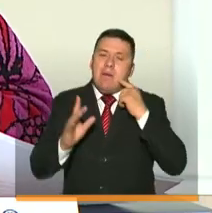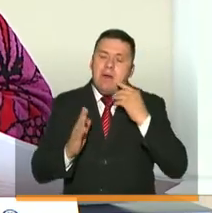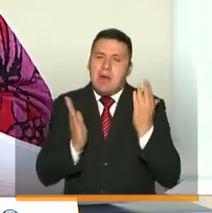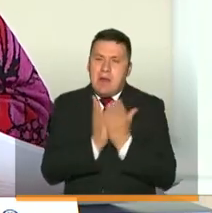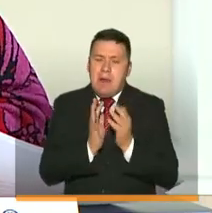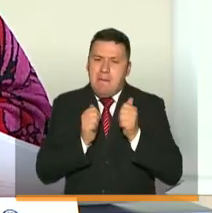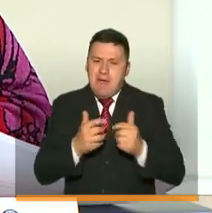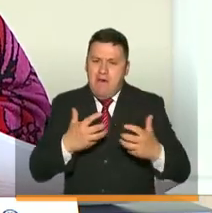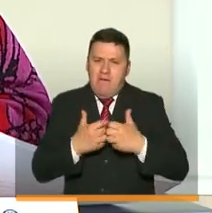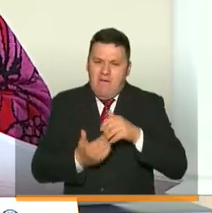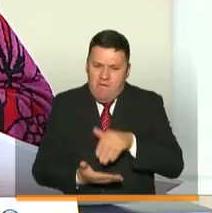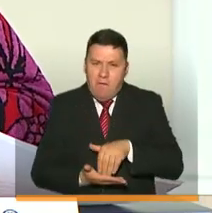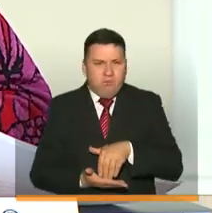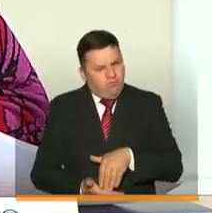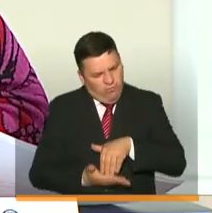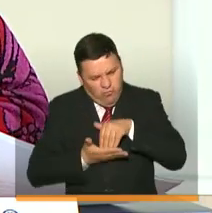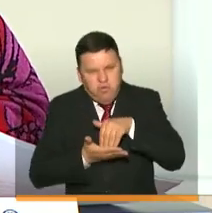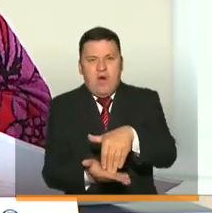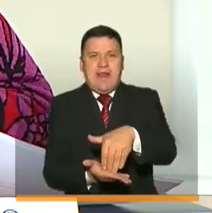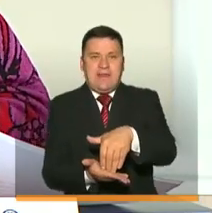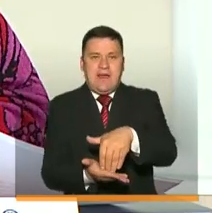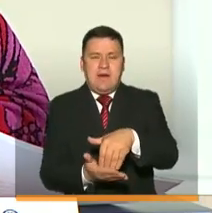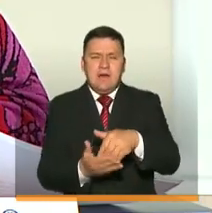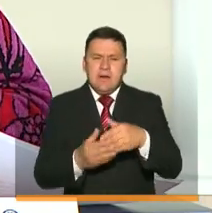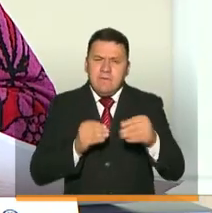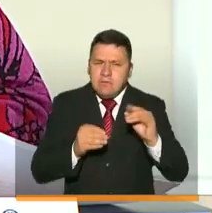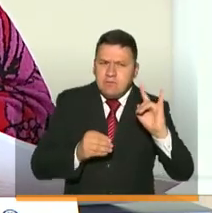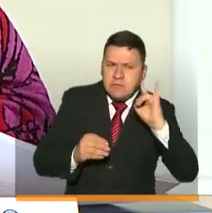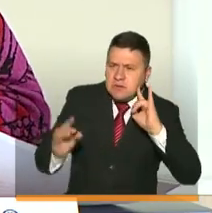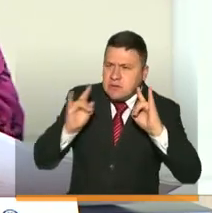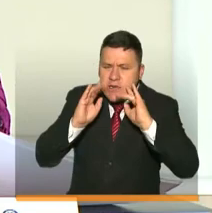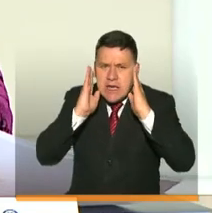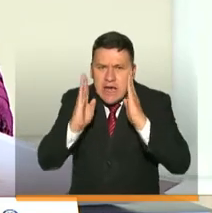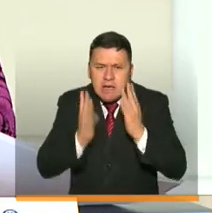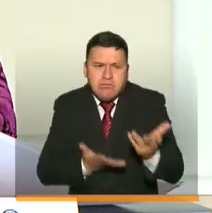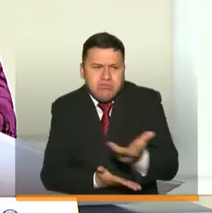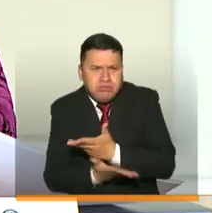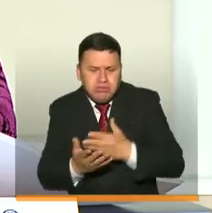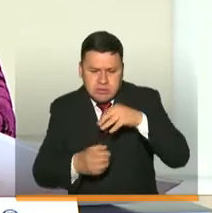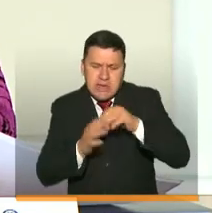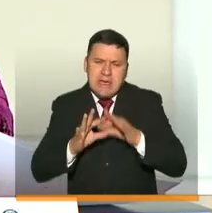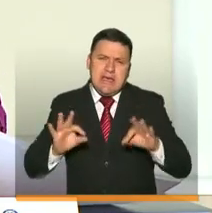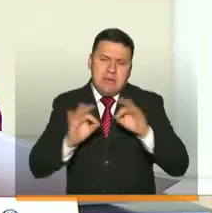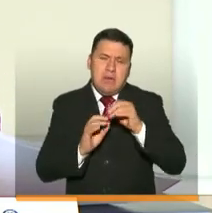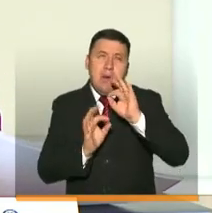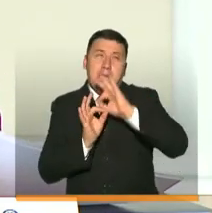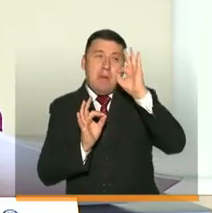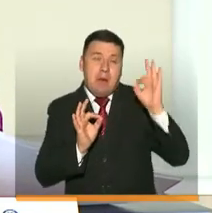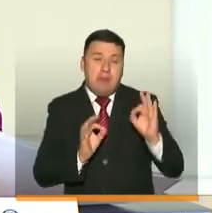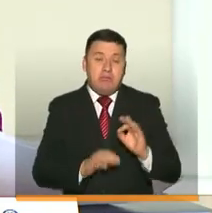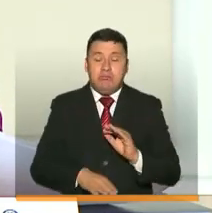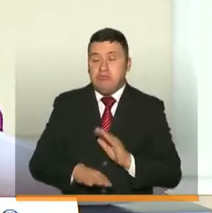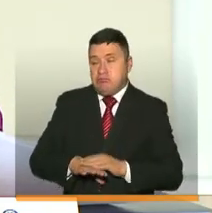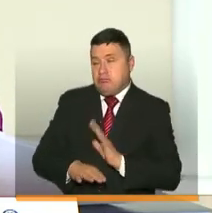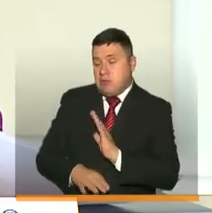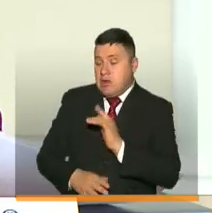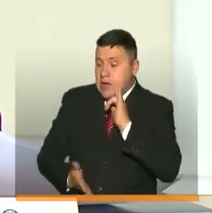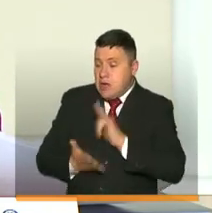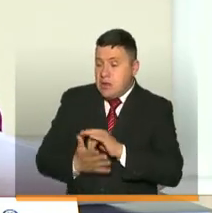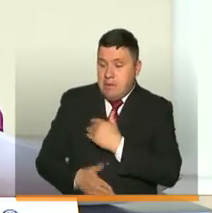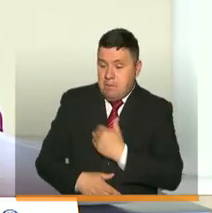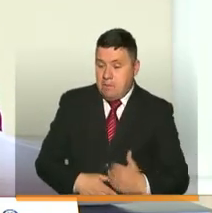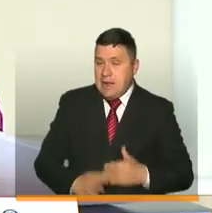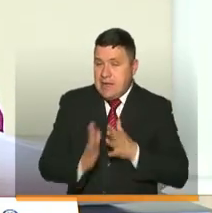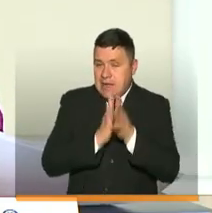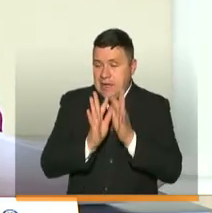sistema fortalecido, flexible, que escucha y que atiende las dinámicas de cada una de las regiones. Yo creo, presidente, que ese mensaje